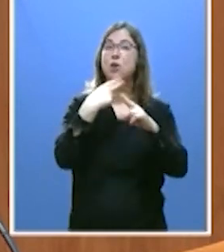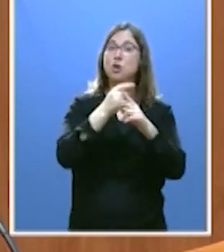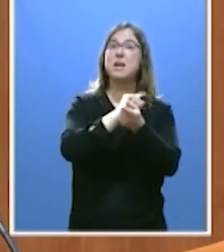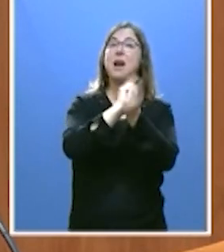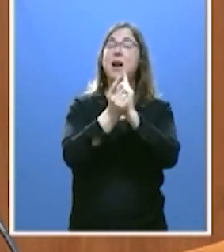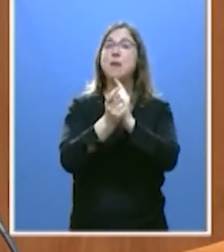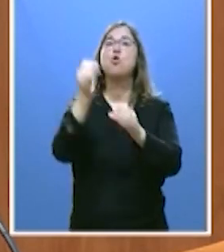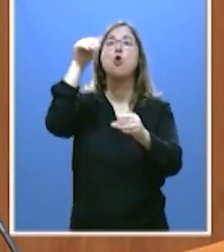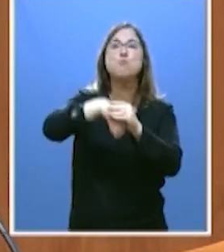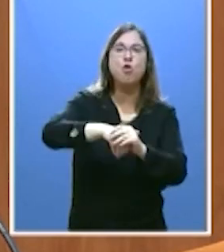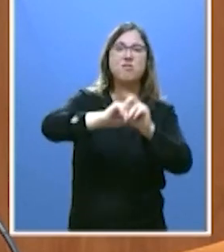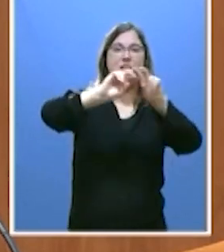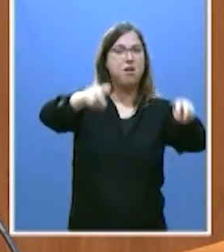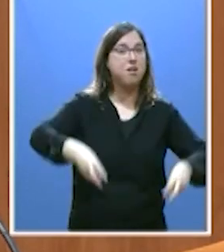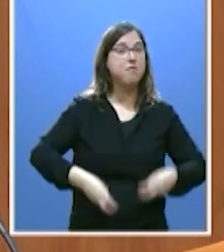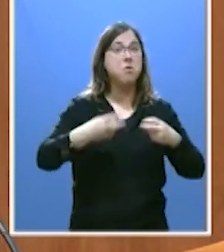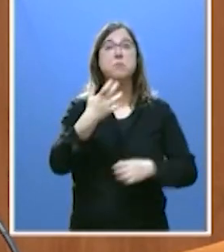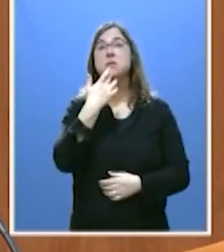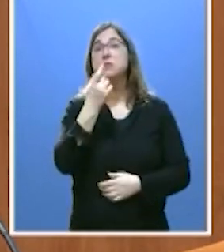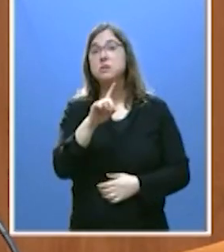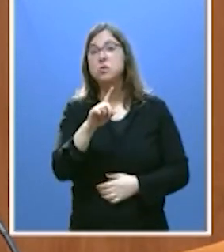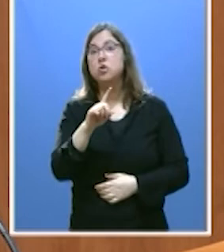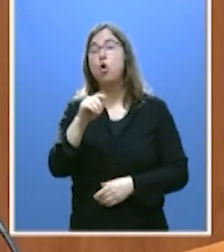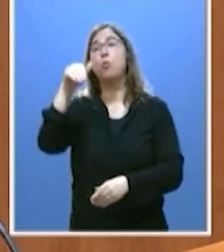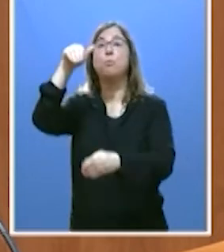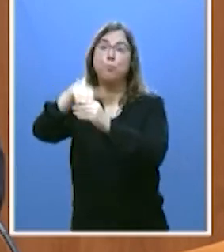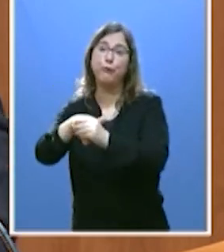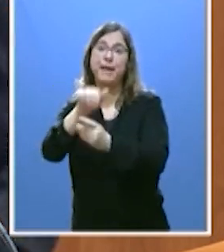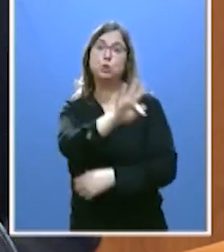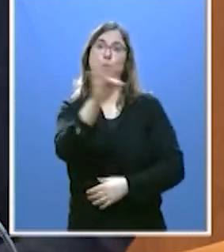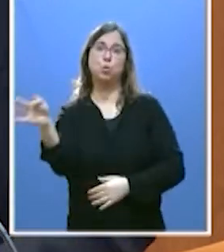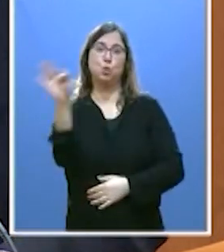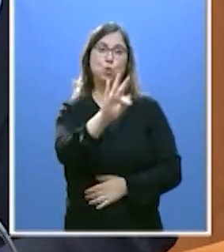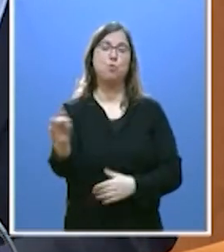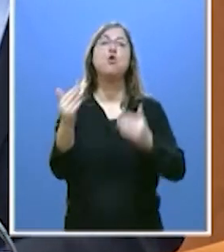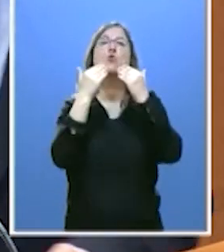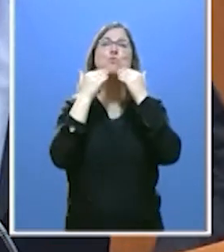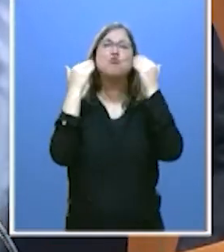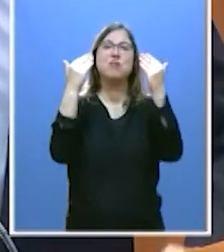voten reforma. Si no quieren que sigan cambiando, voten turnismo. Muchas gracias. Gracias.